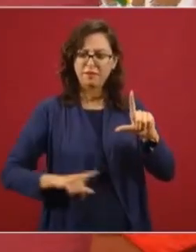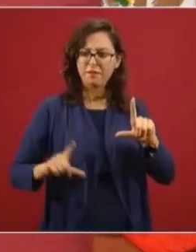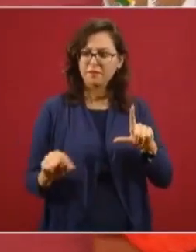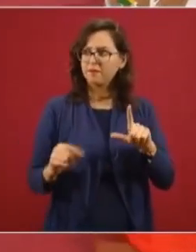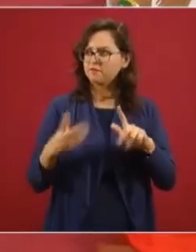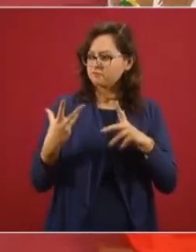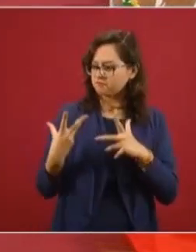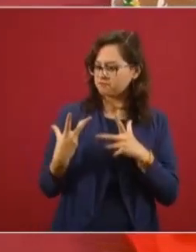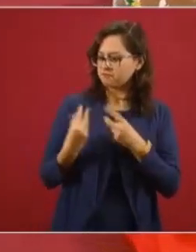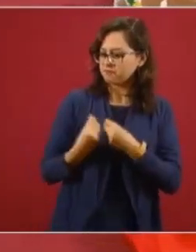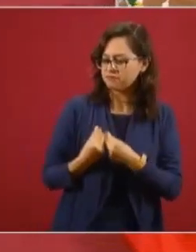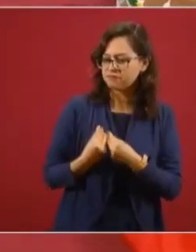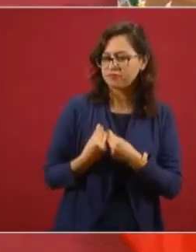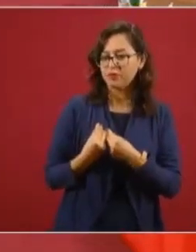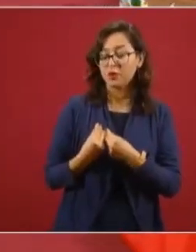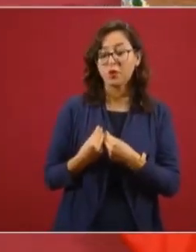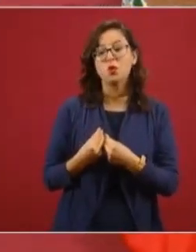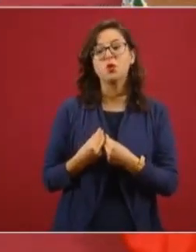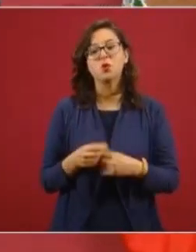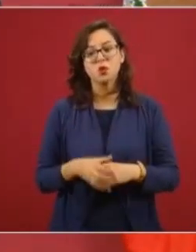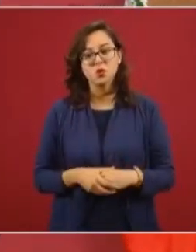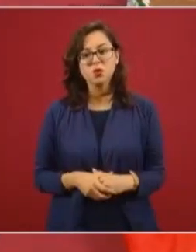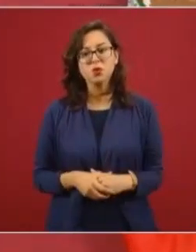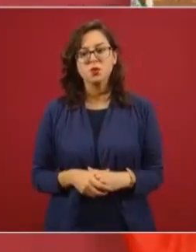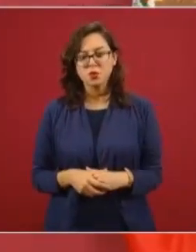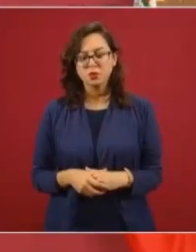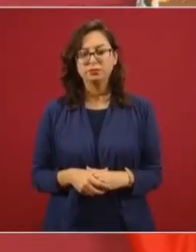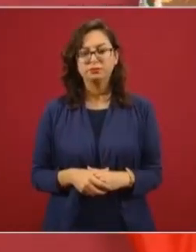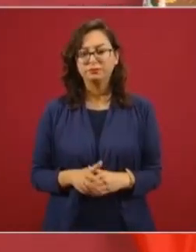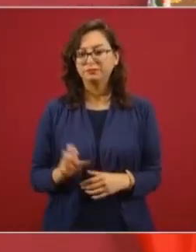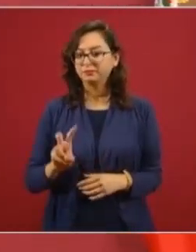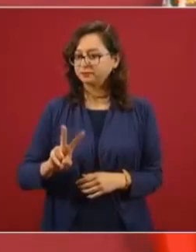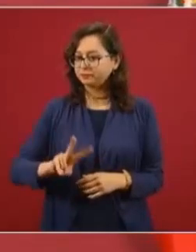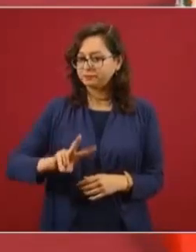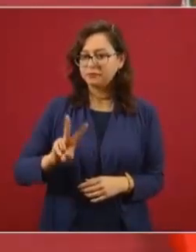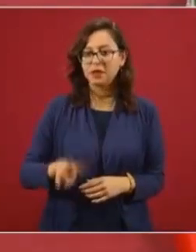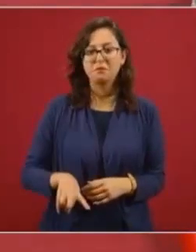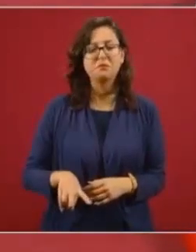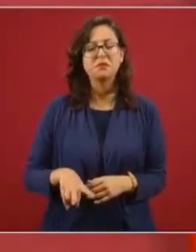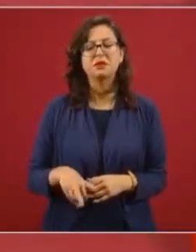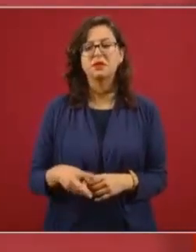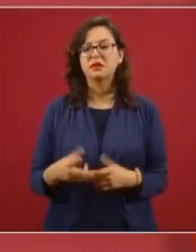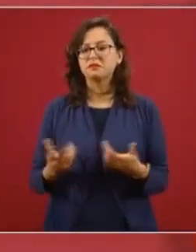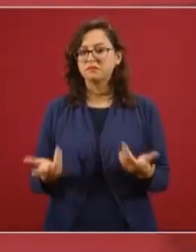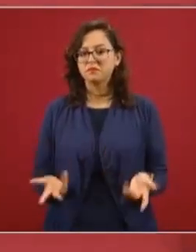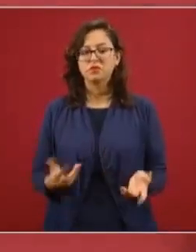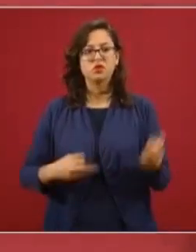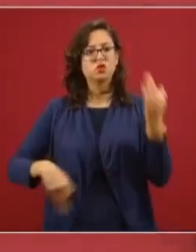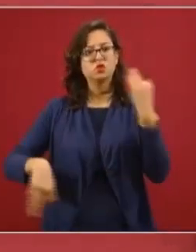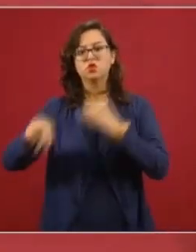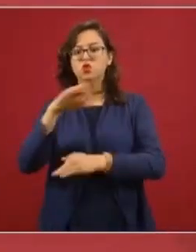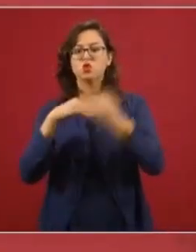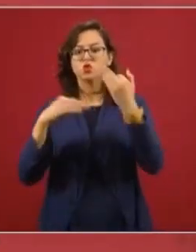es la suma de voluntades,